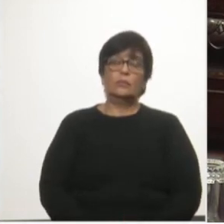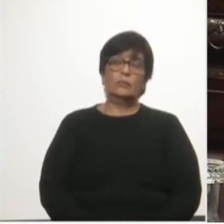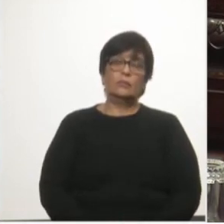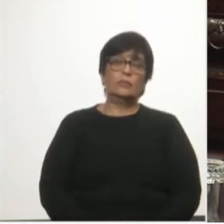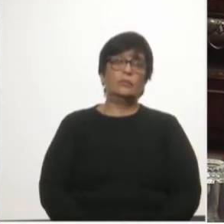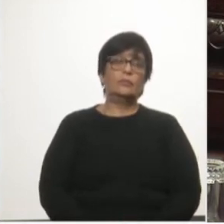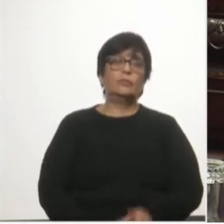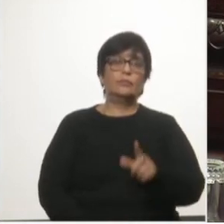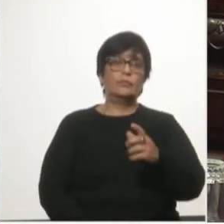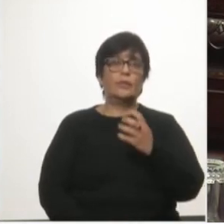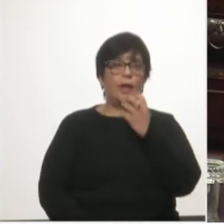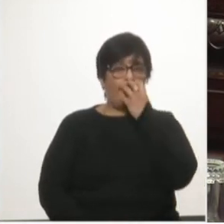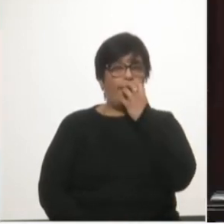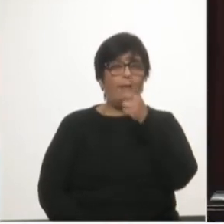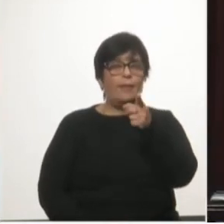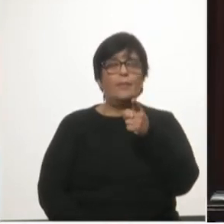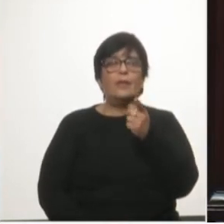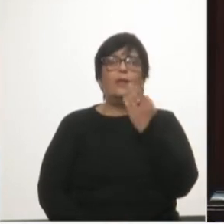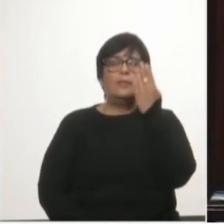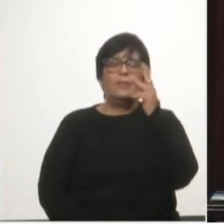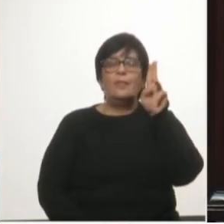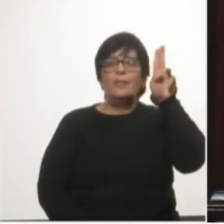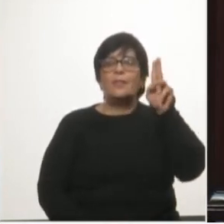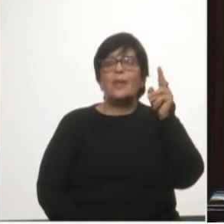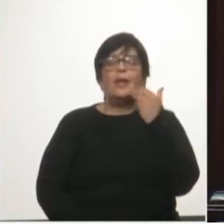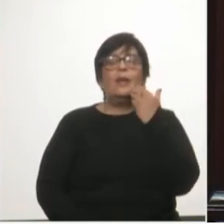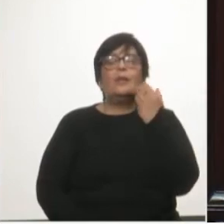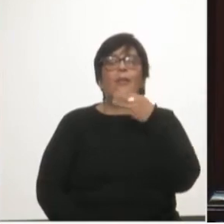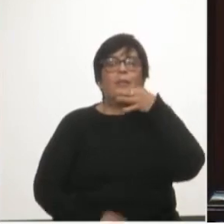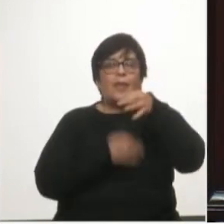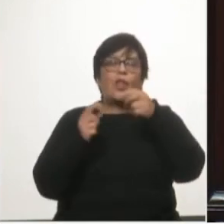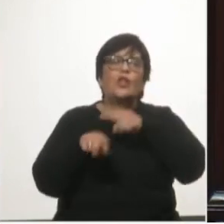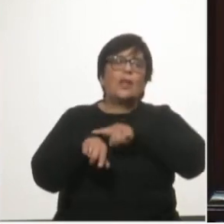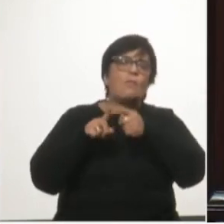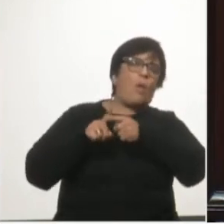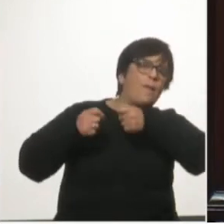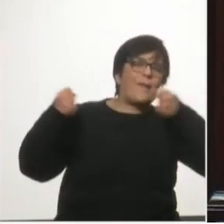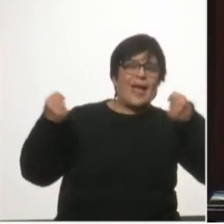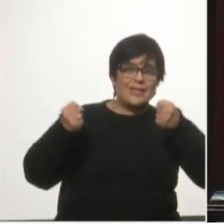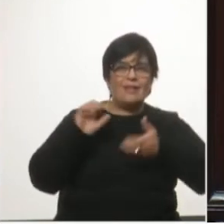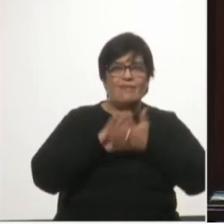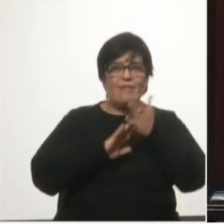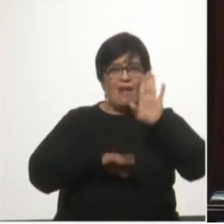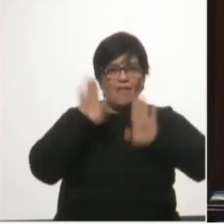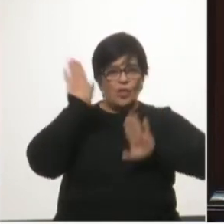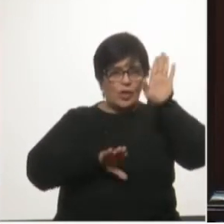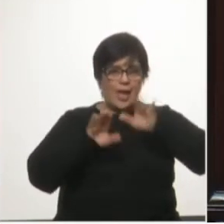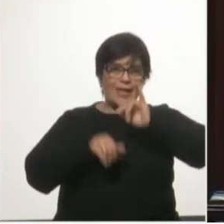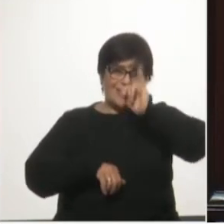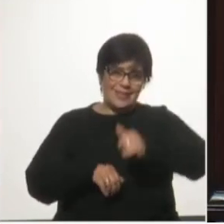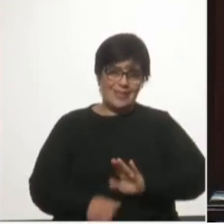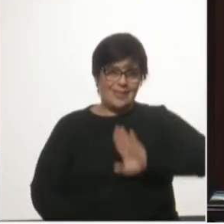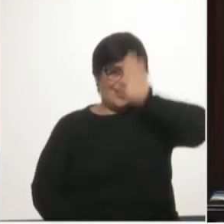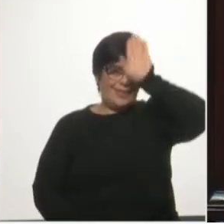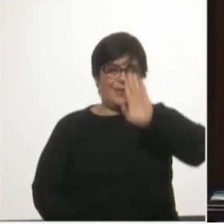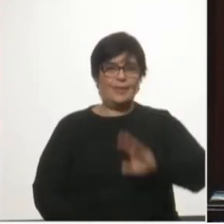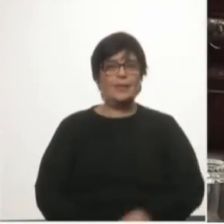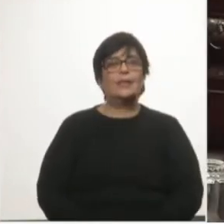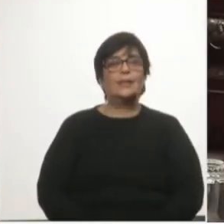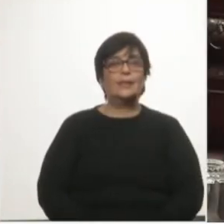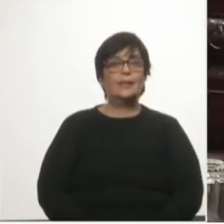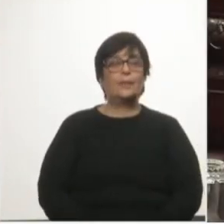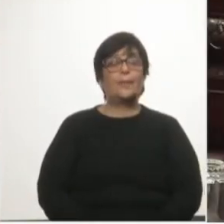Andrade usted está pidiendo para que se deprude el tiempo al senador Bacara procedemos a votar por la afirmativa sirva de